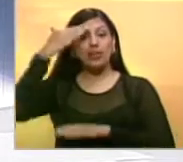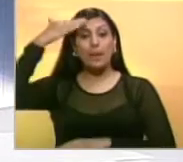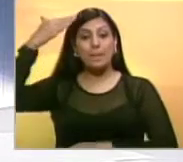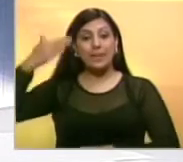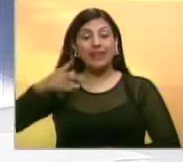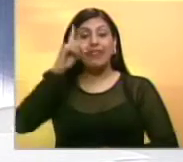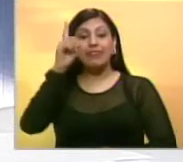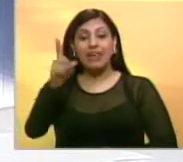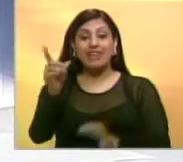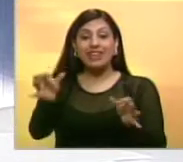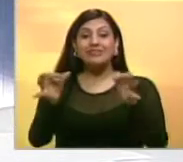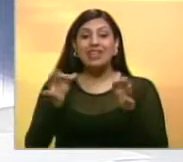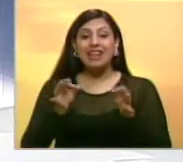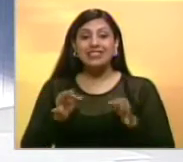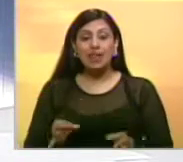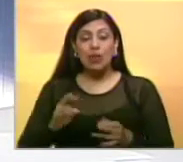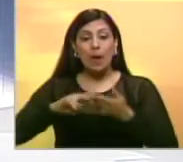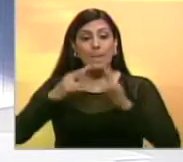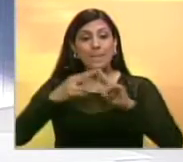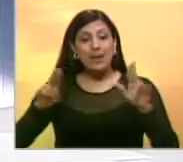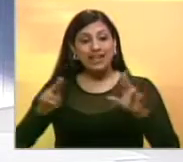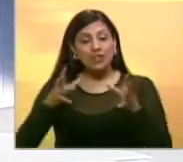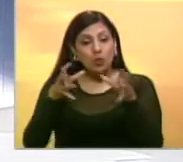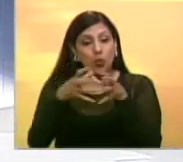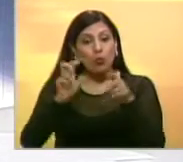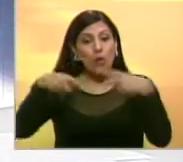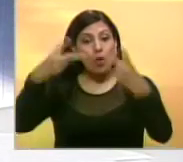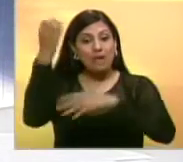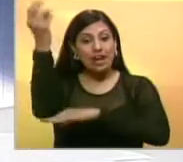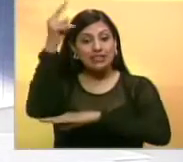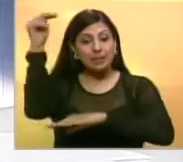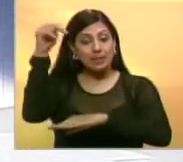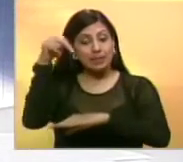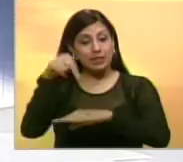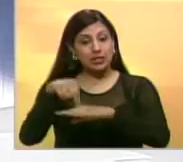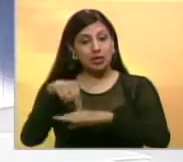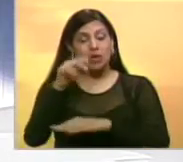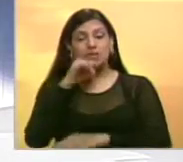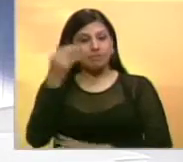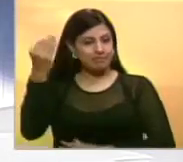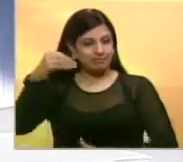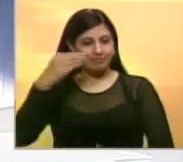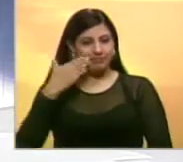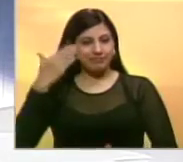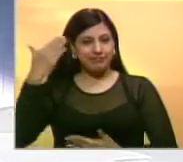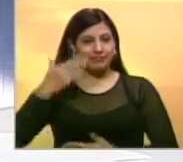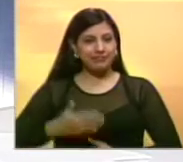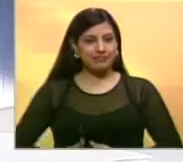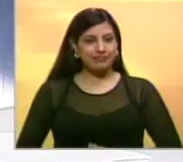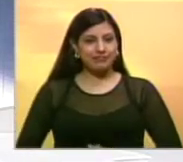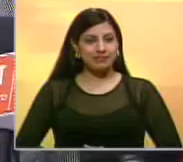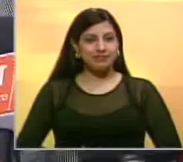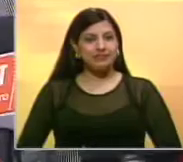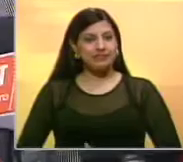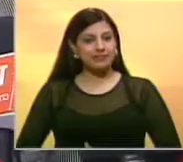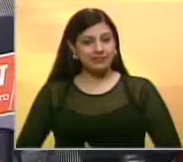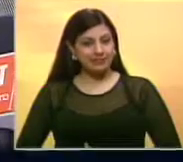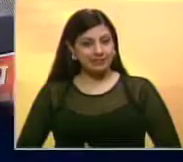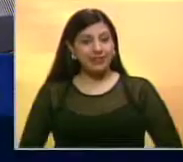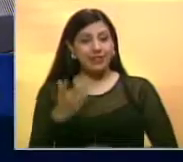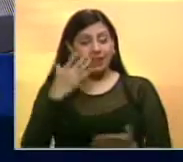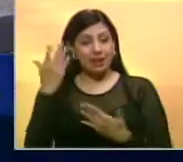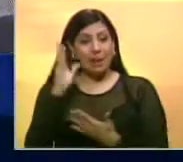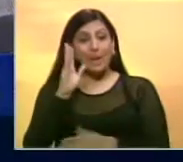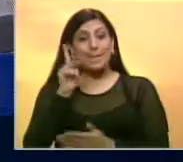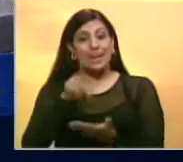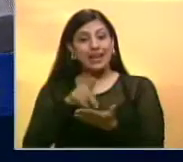Nacional deben ser garantes de la paz en la instalación de la nueva Asamblea. Oliver Rodríguez nos tiene el informe. Sobre la